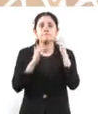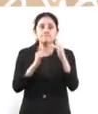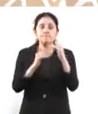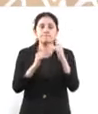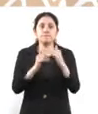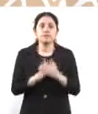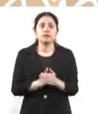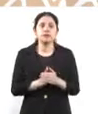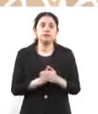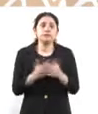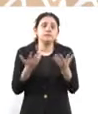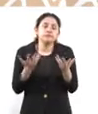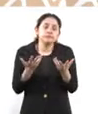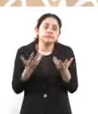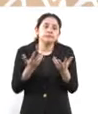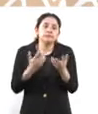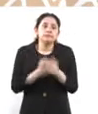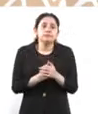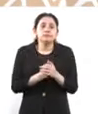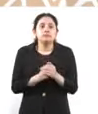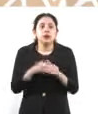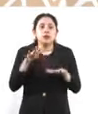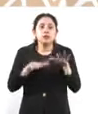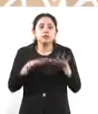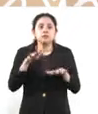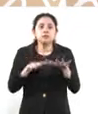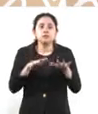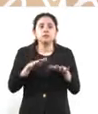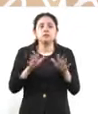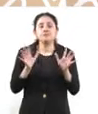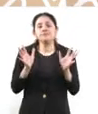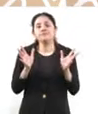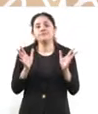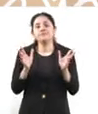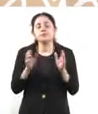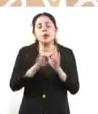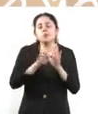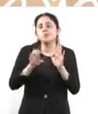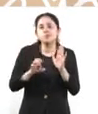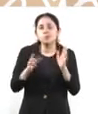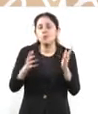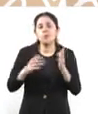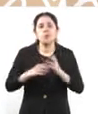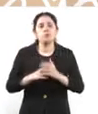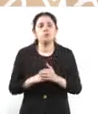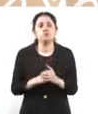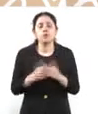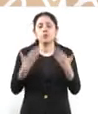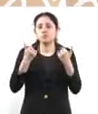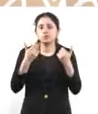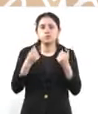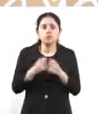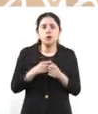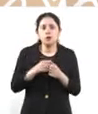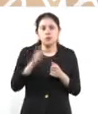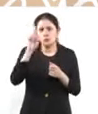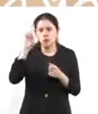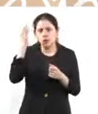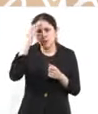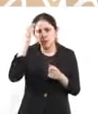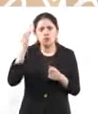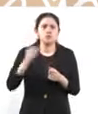o inclusive en esos casos donde supuestamente no está reconocido en